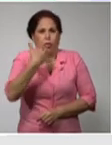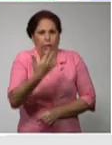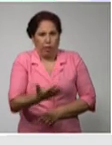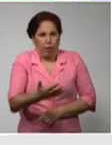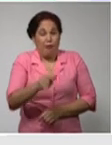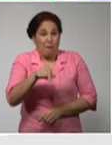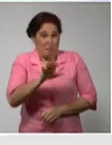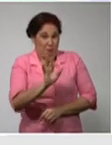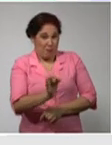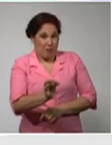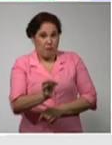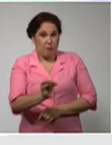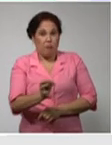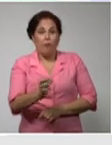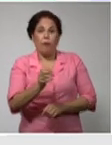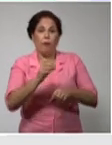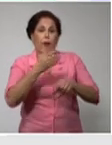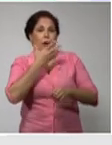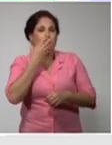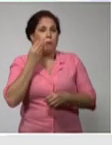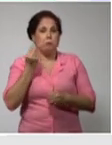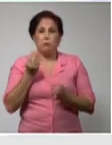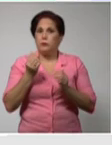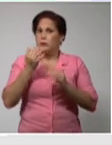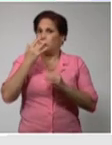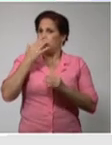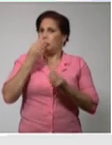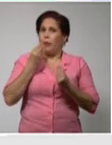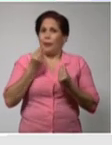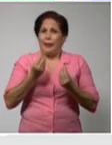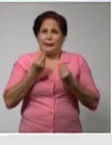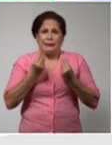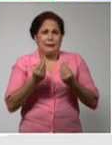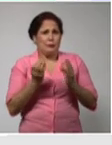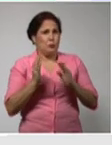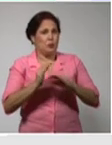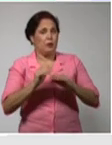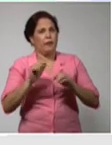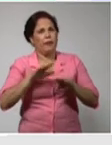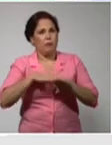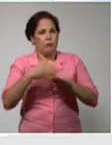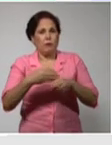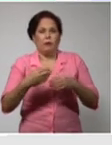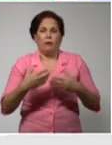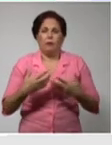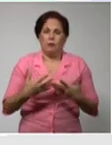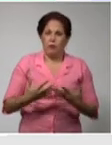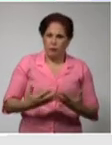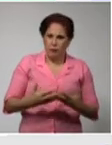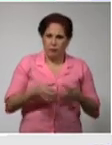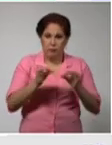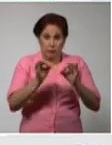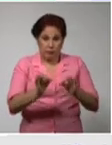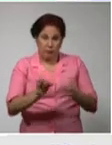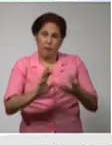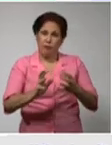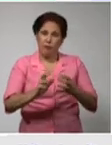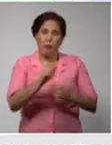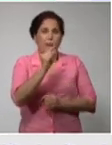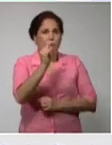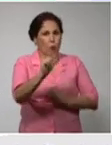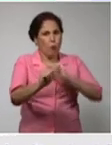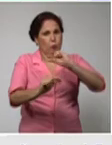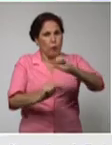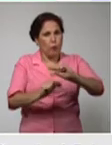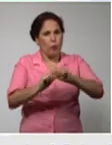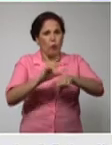pérdida de olfato la pérdida del gusto el decaimiento marcado o sea se fueron asociando